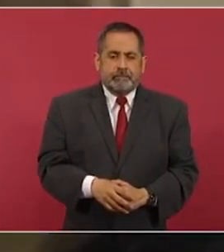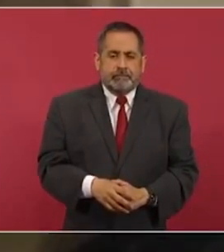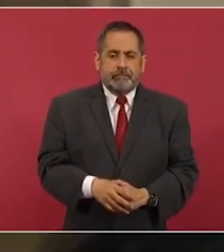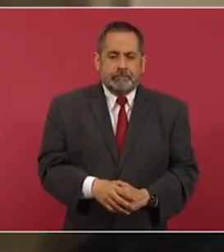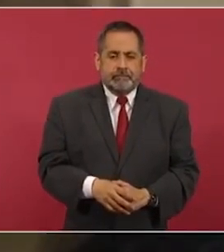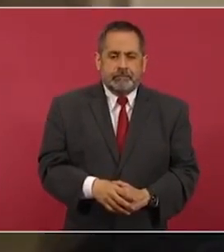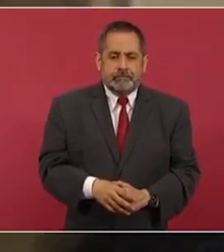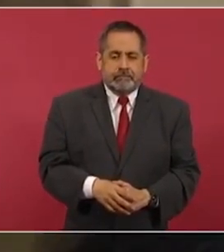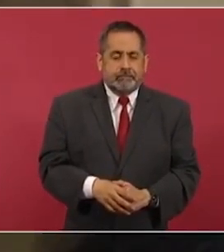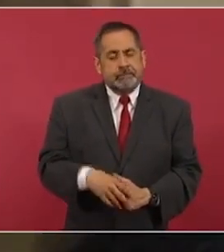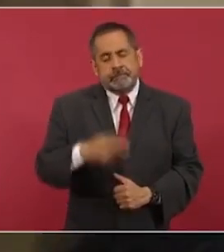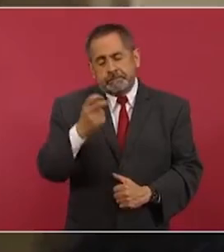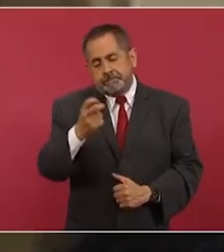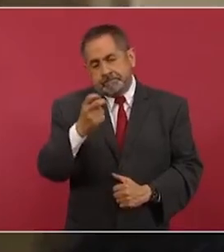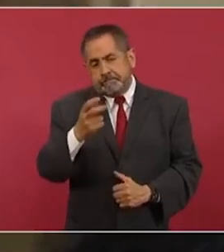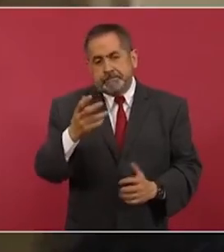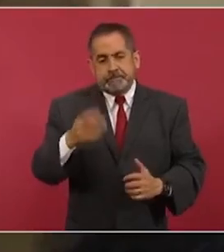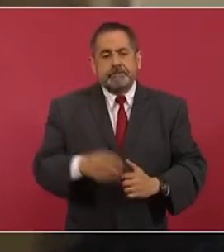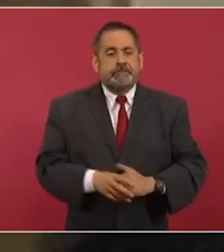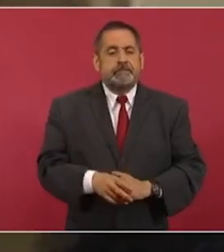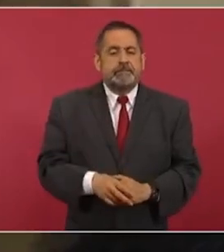Y por eso, pues,